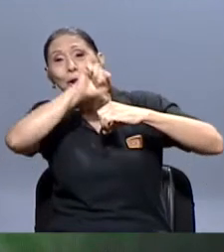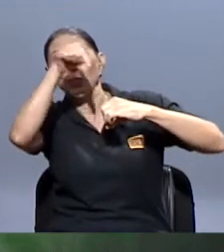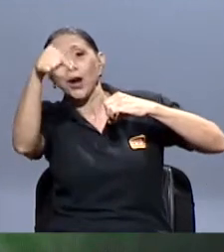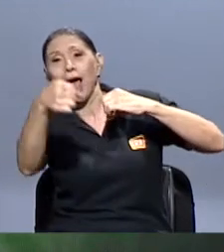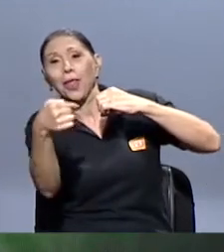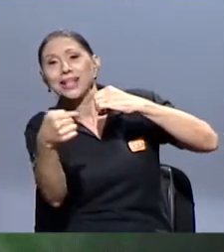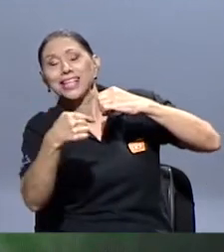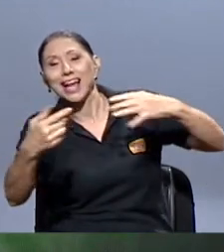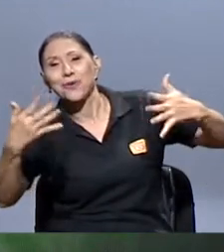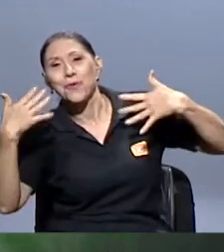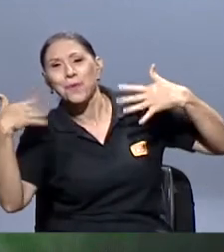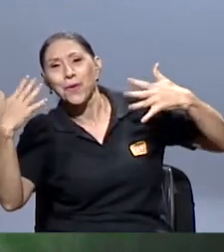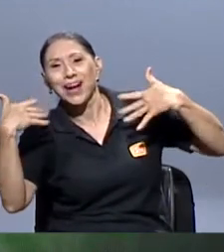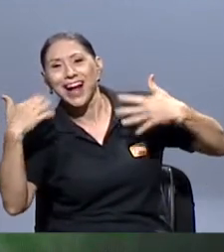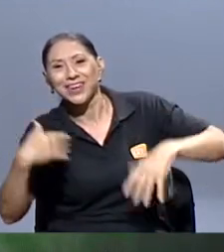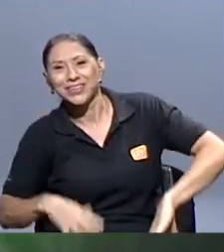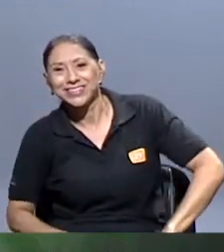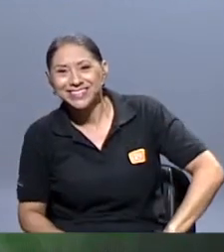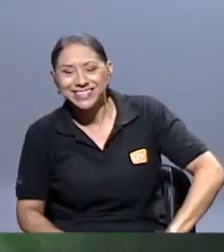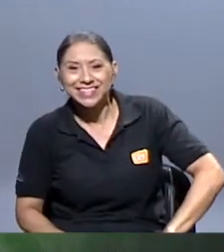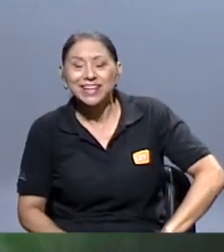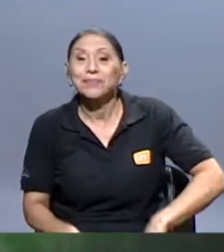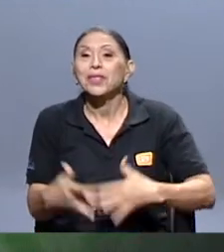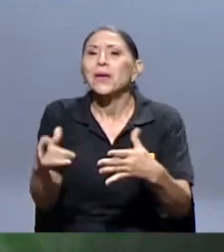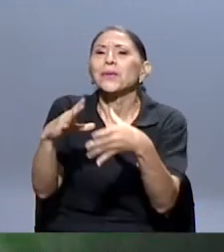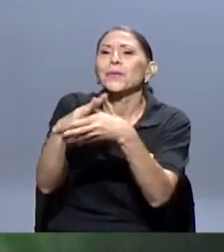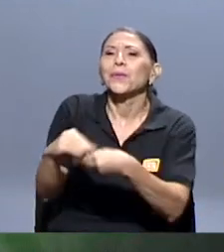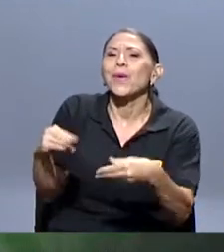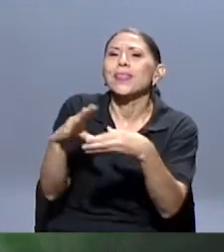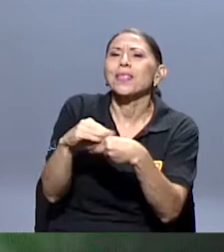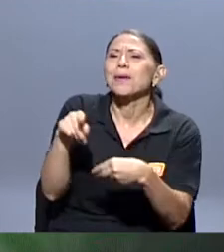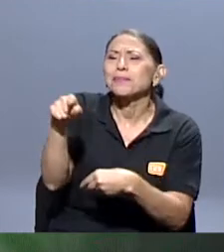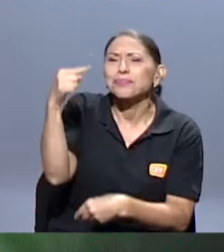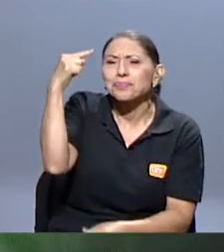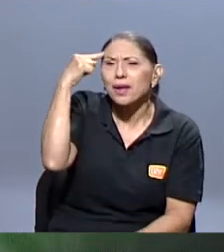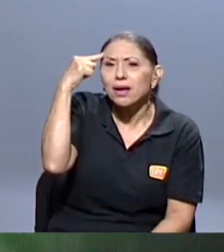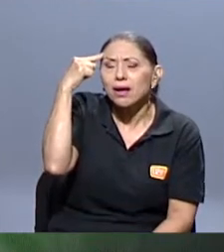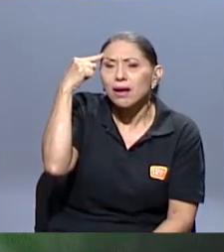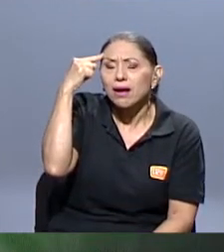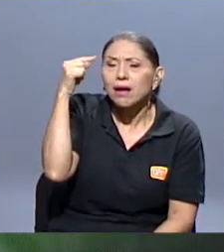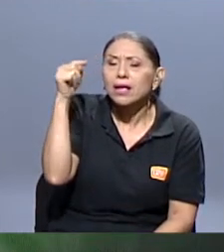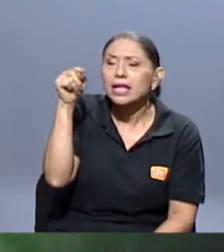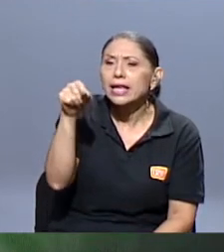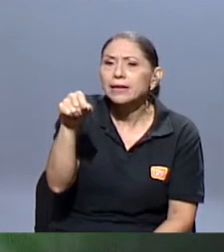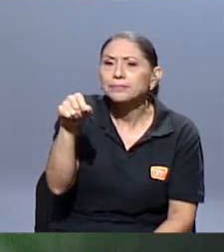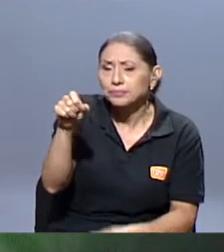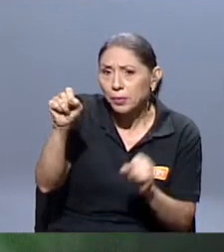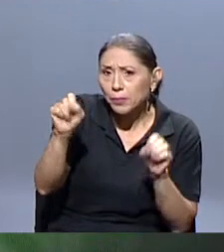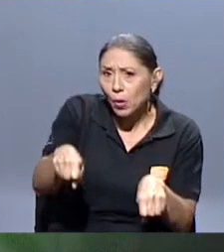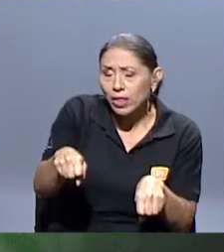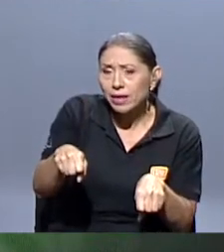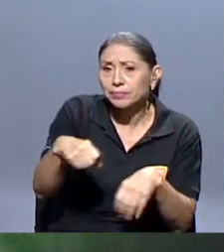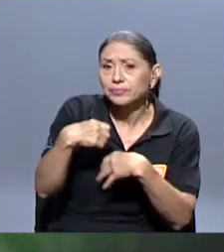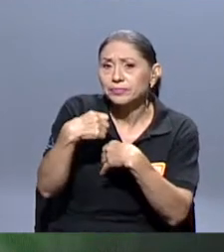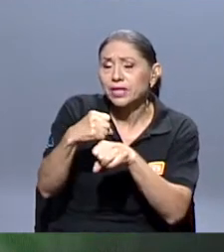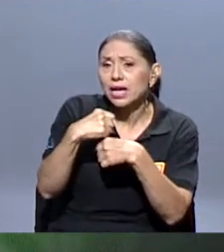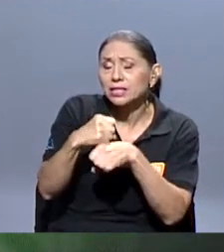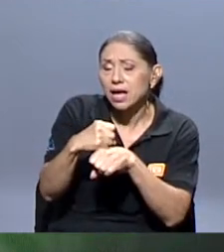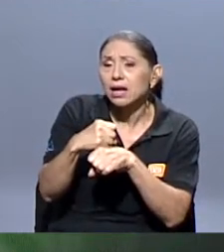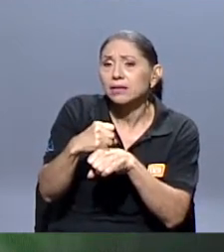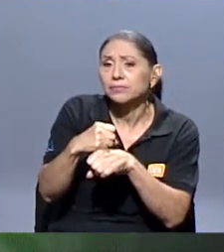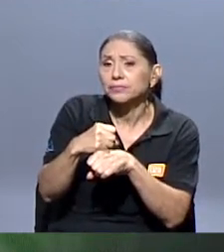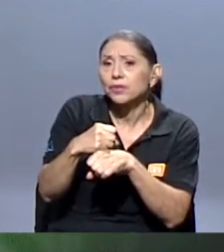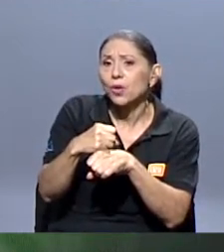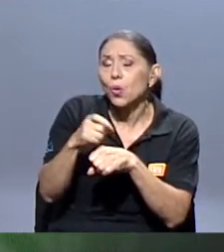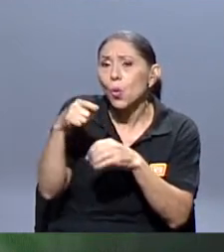Bueno, cuénteme, ¿cómo, a ver, pensaron en un momento ustedes que podían realizar un